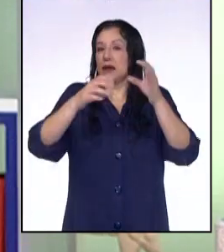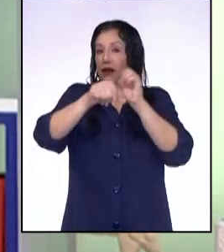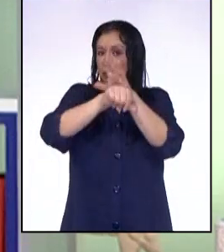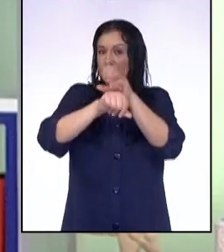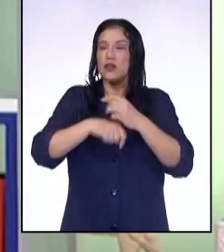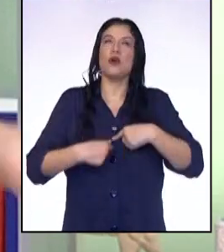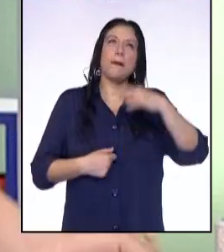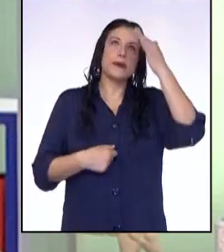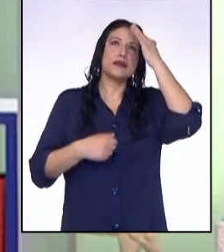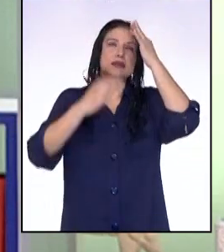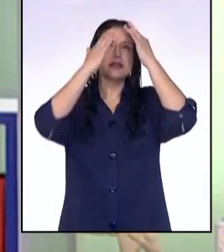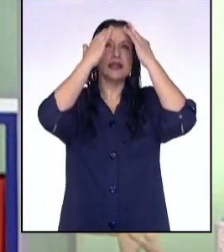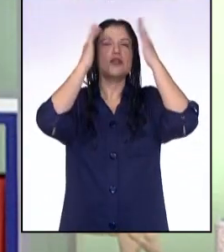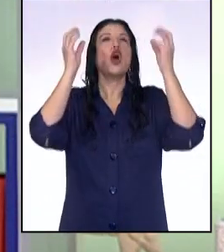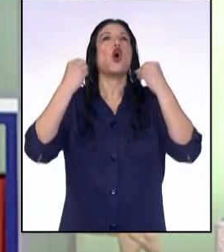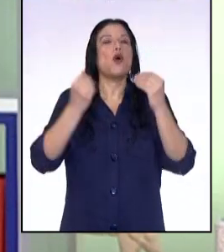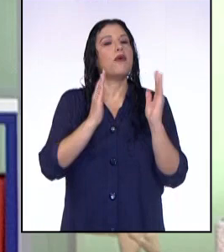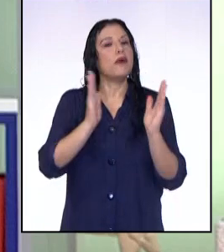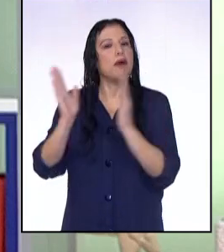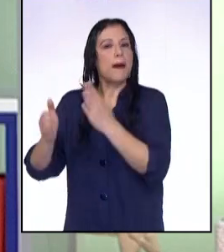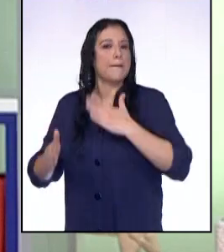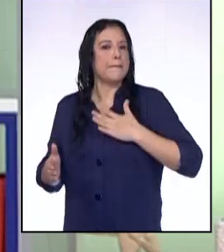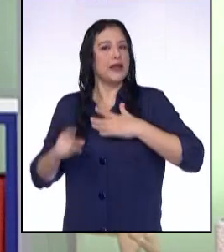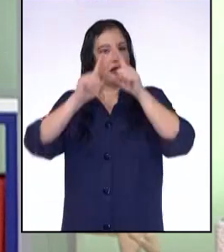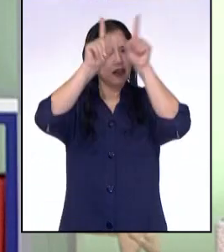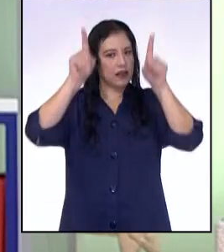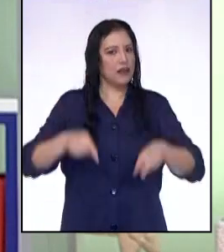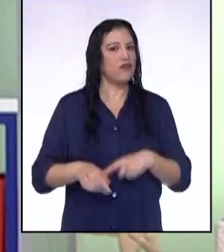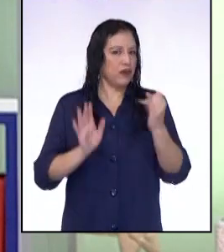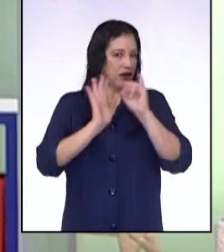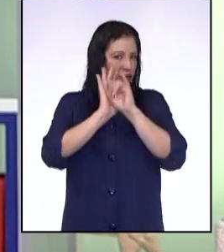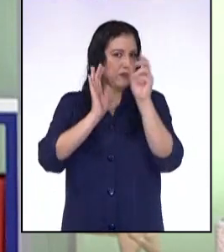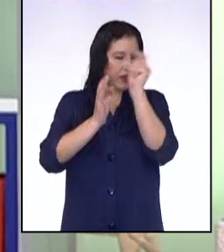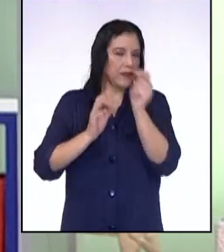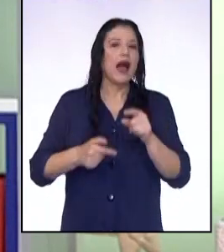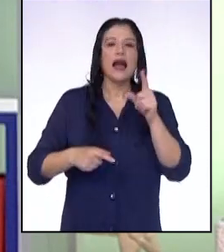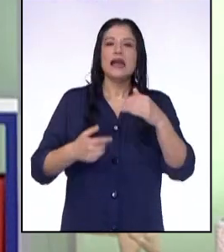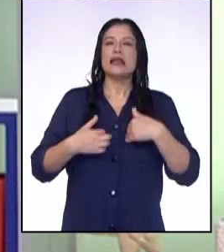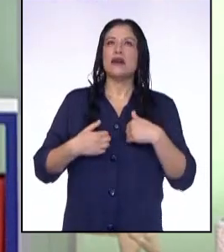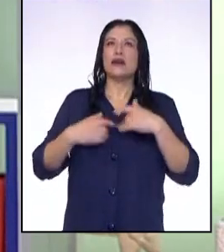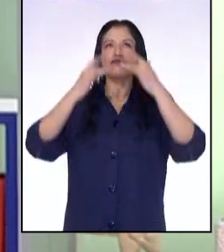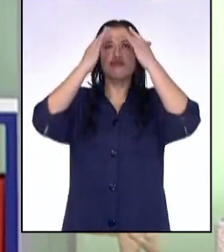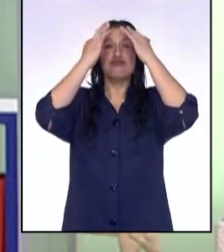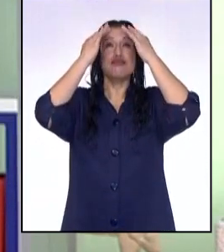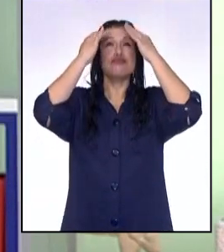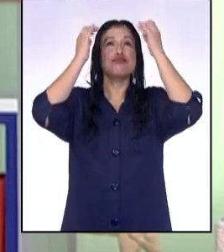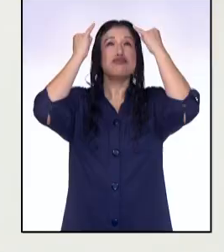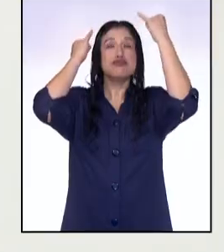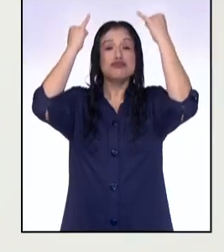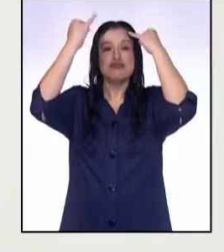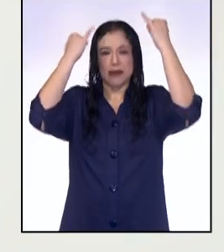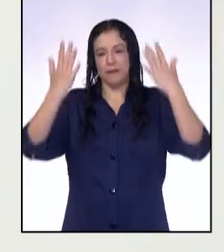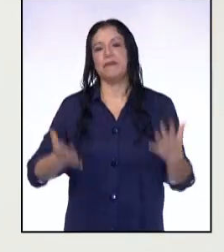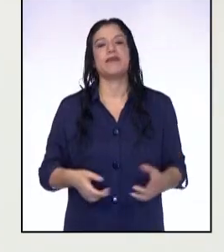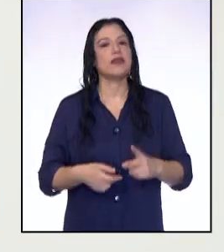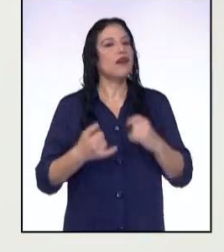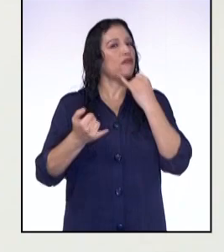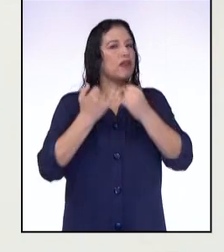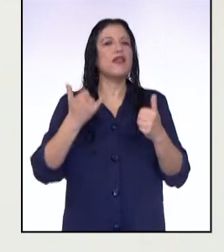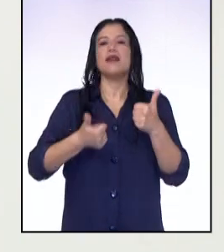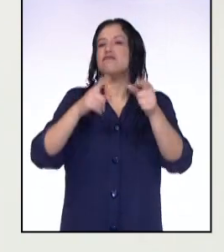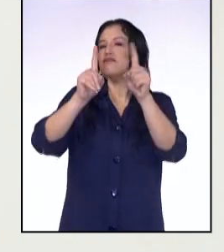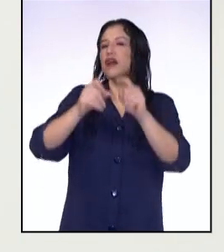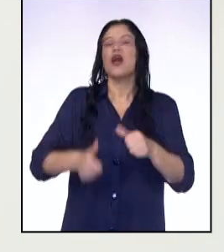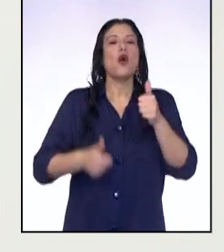yo iba pensando cómo organizar mi infografía. Ahí me di cuenta que tengo que dejar volar mi imaginación. Finalmente, ¿qué